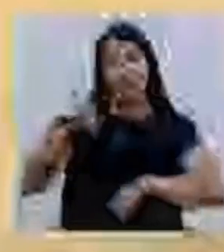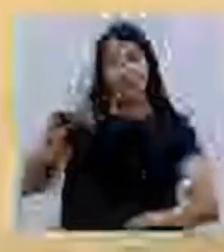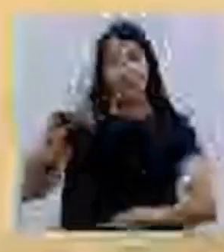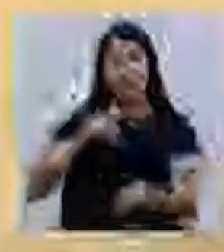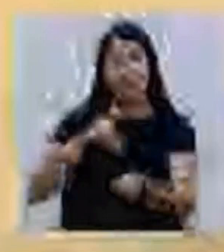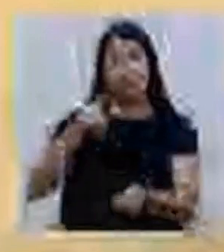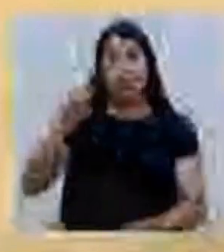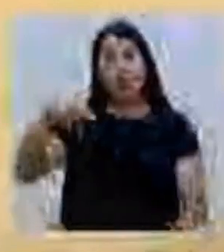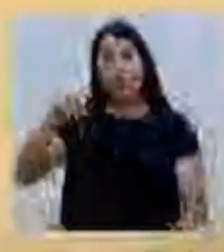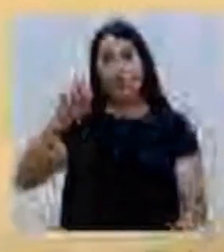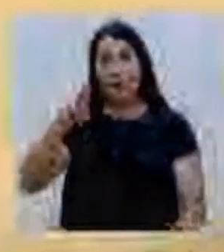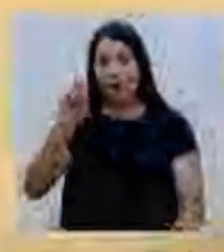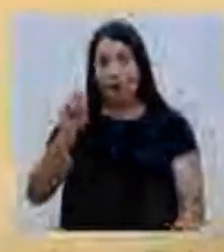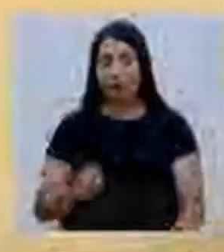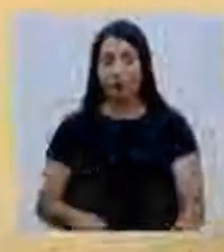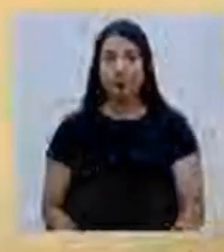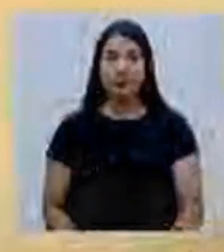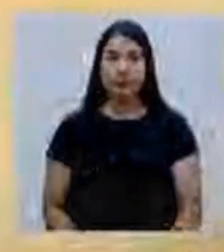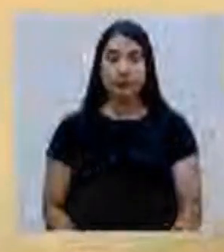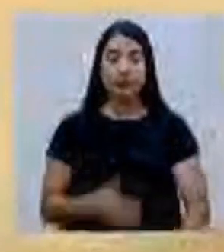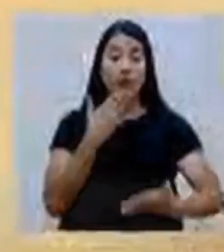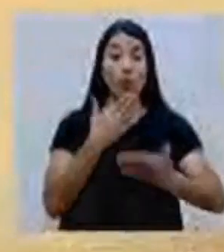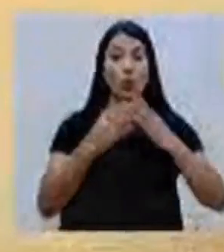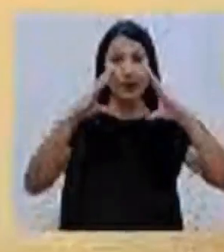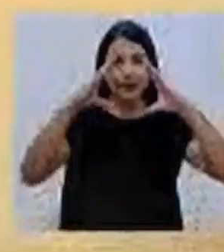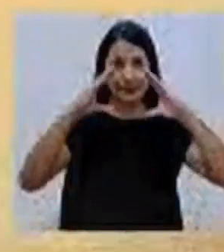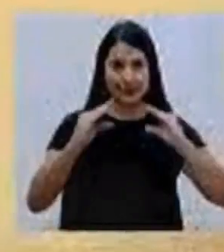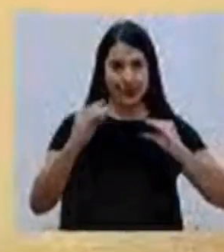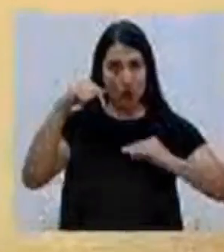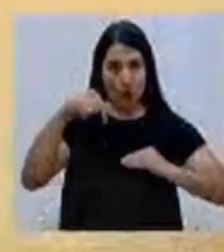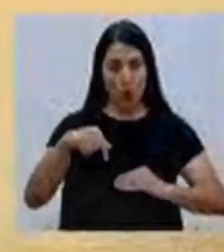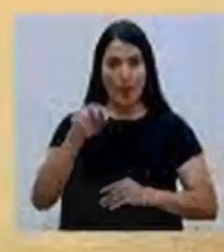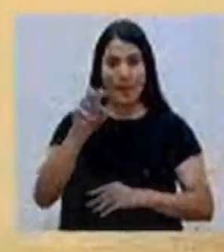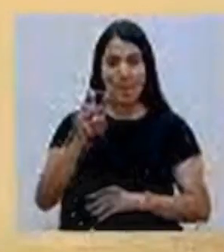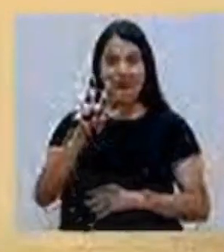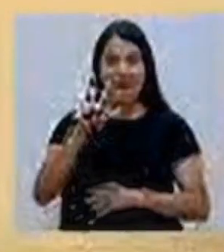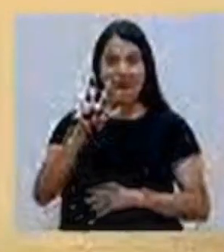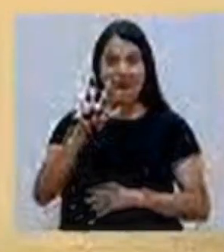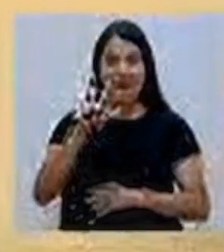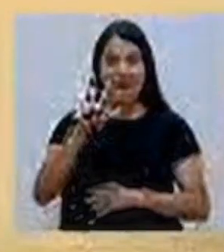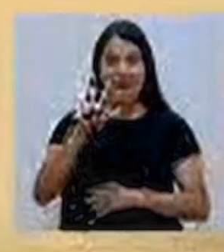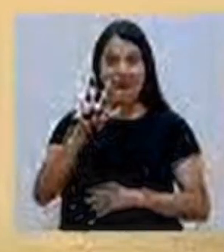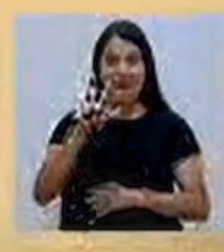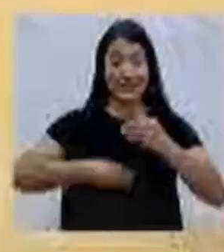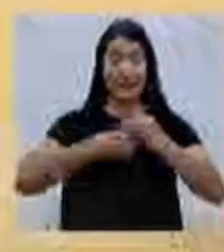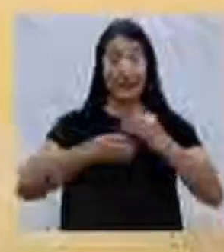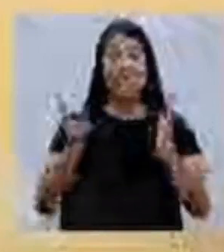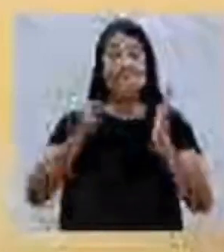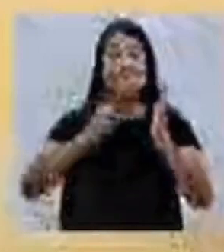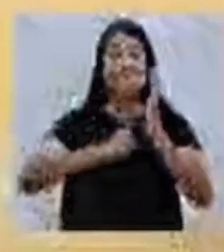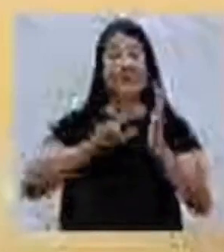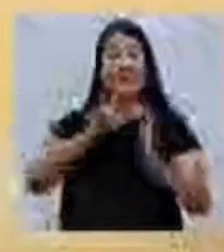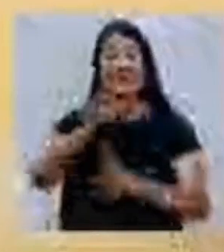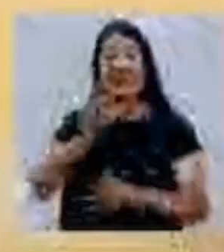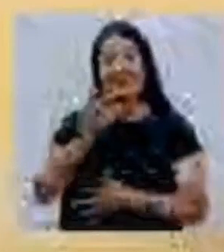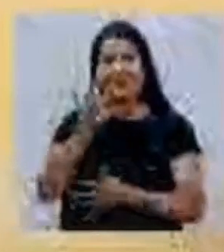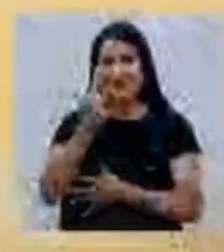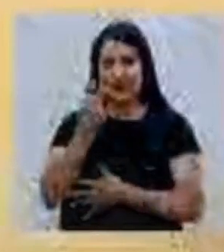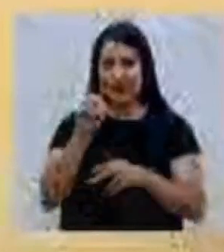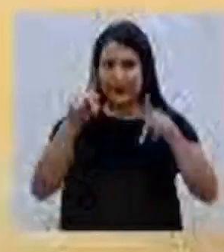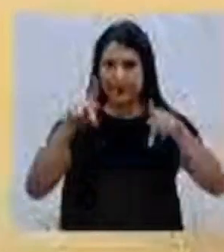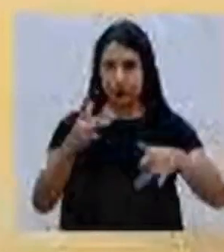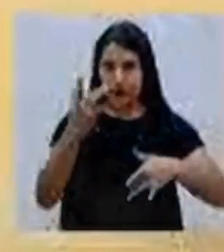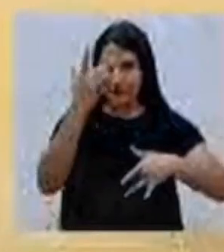Buenas tardes. Al ser 23 de septiembre, el país registra 1,370 casos nuevos de COVID-19,